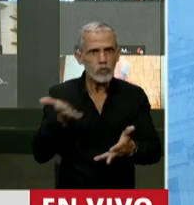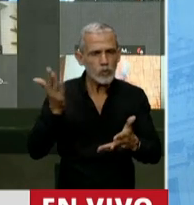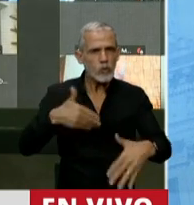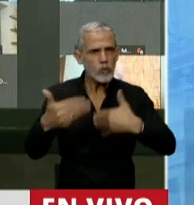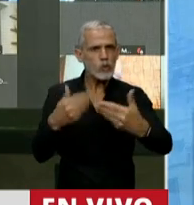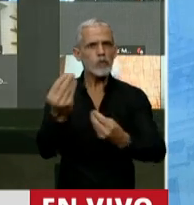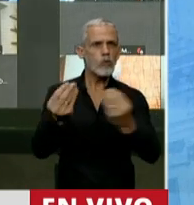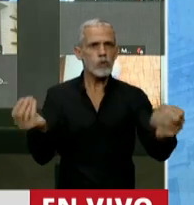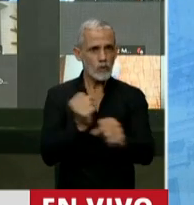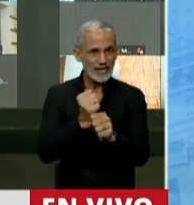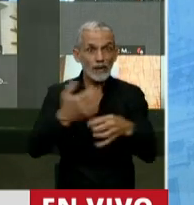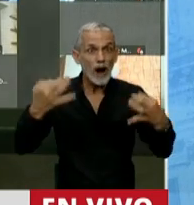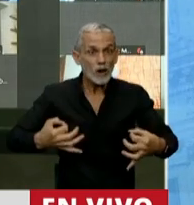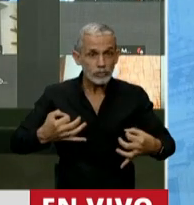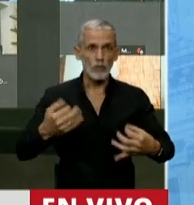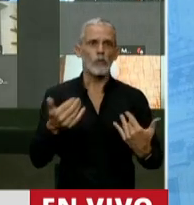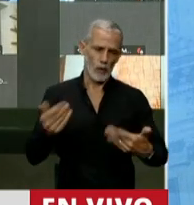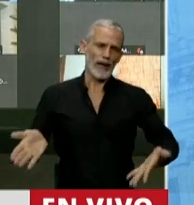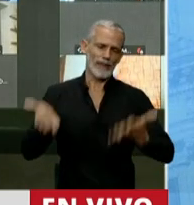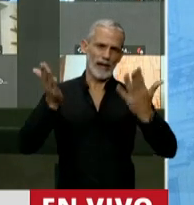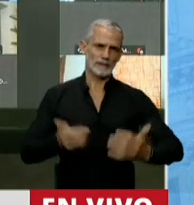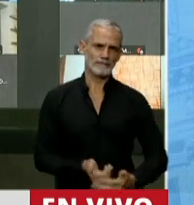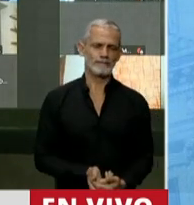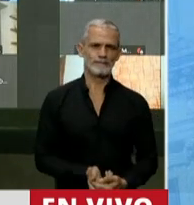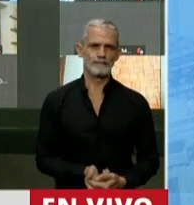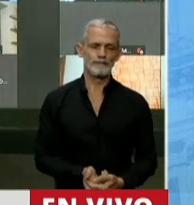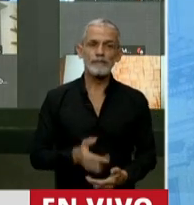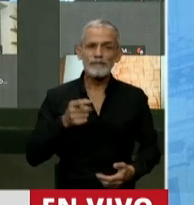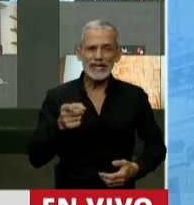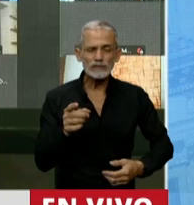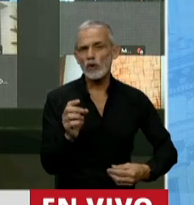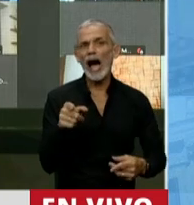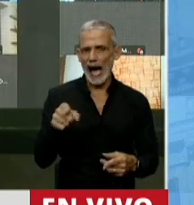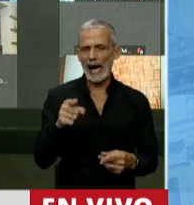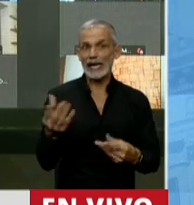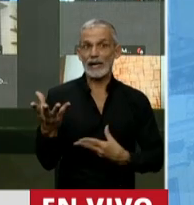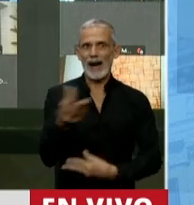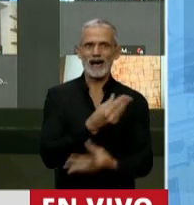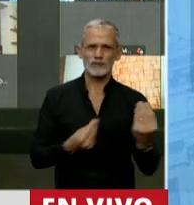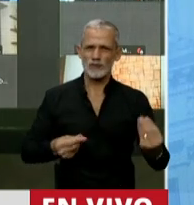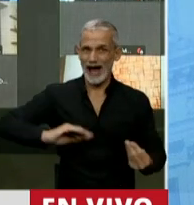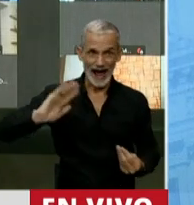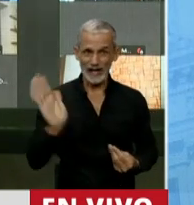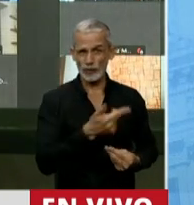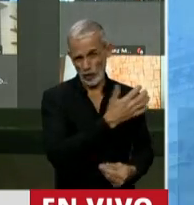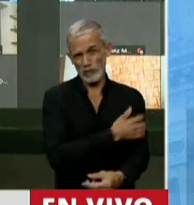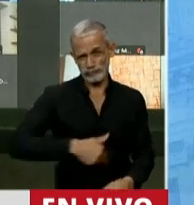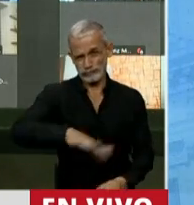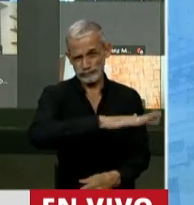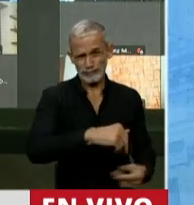trabajo y empleo genuino puedan hacerlo. Eso no solo va a ser de ayuda a los más